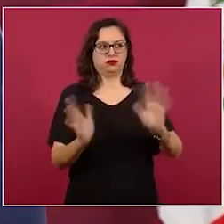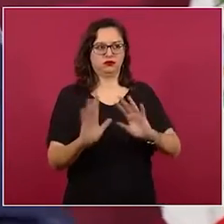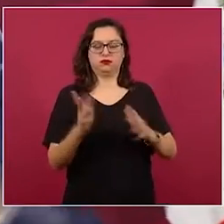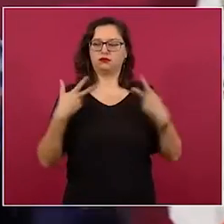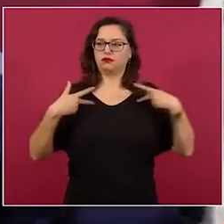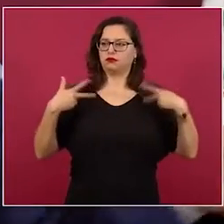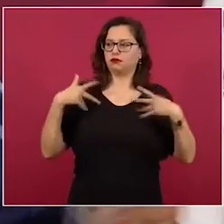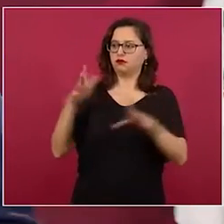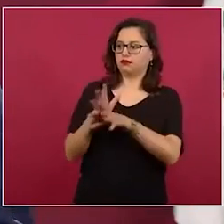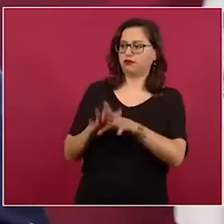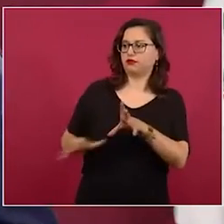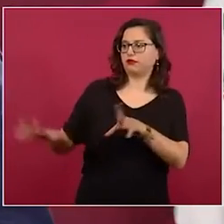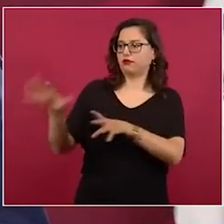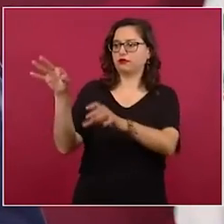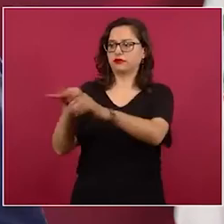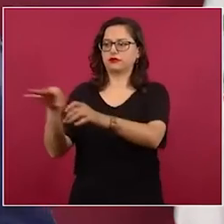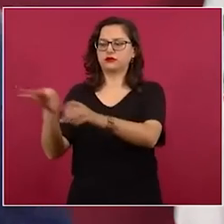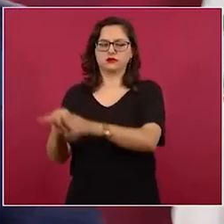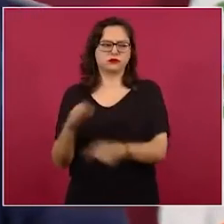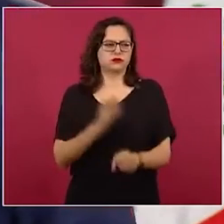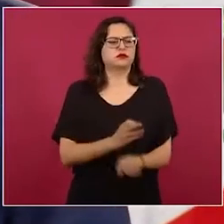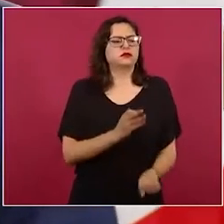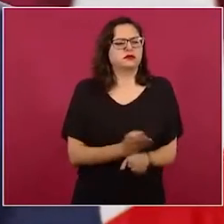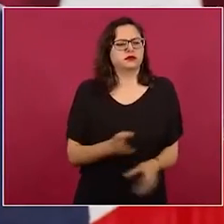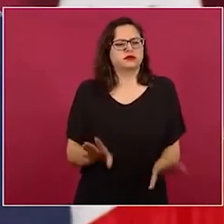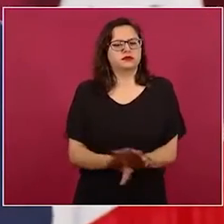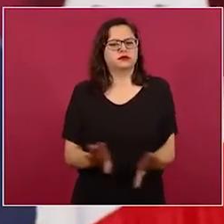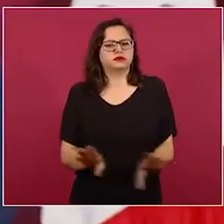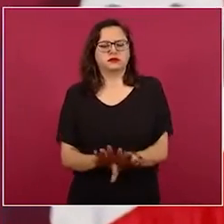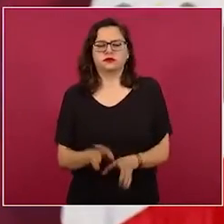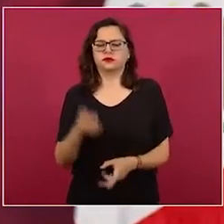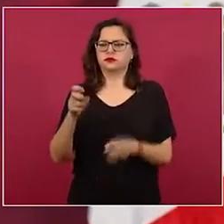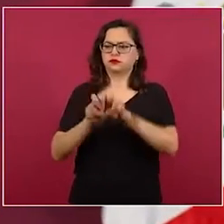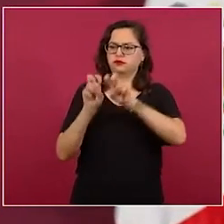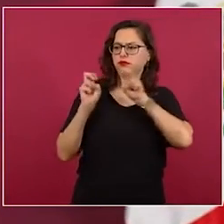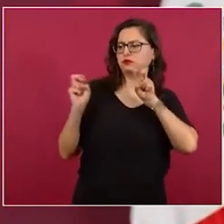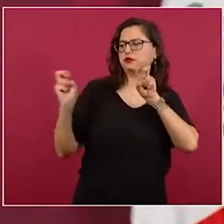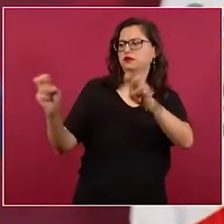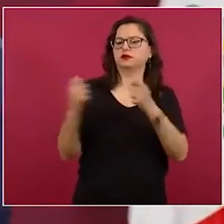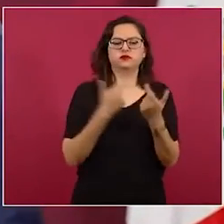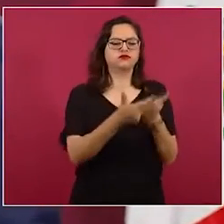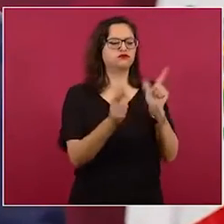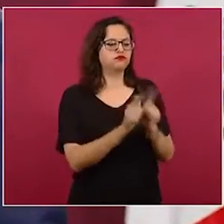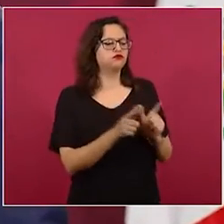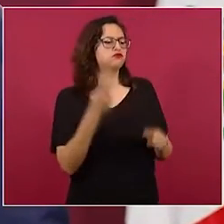dos para ti, dos para ti, dos para ti, uno para mí,